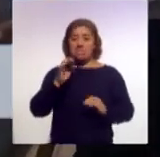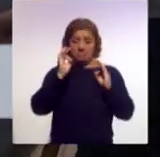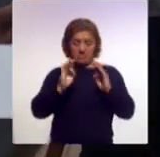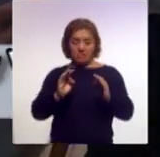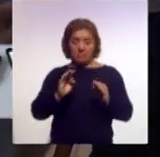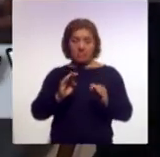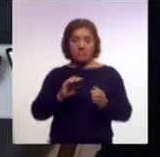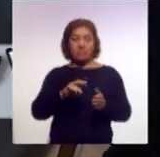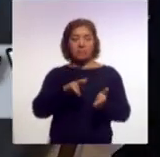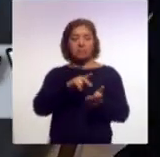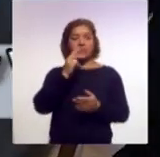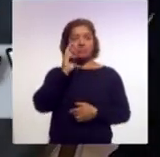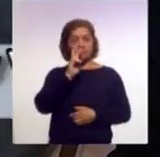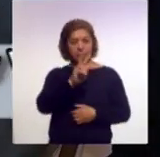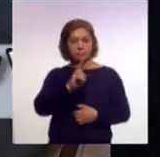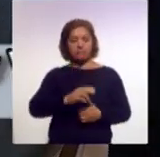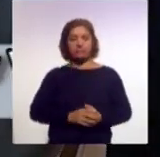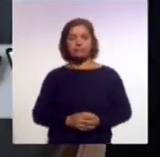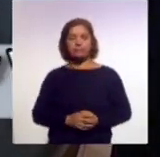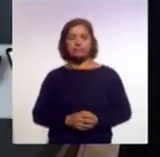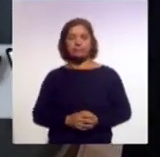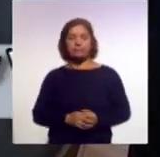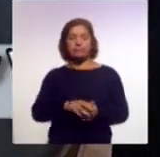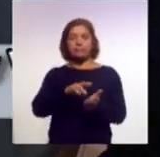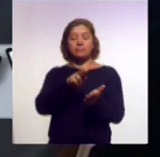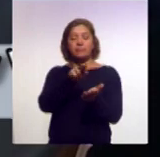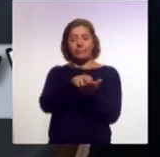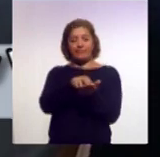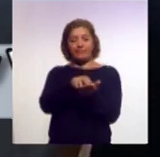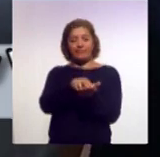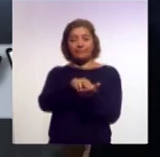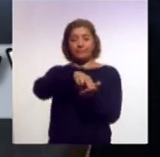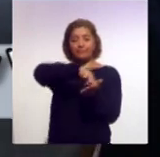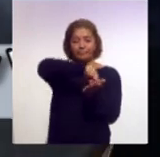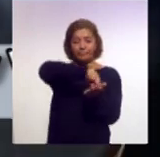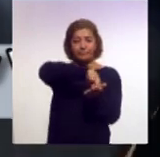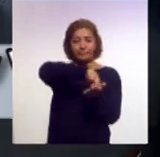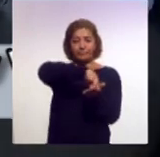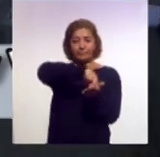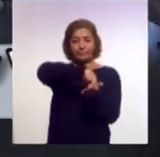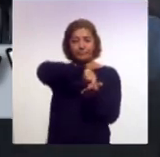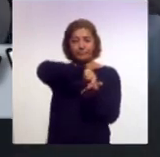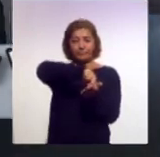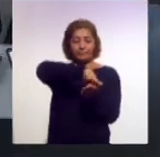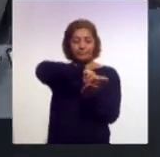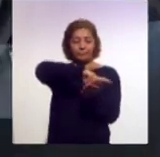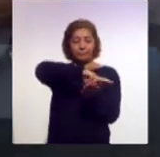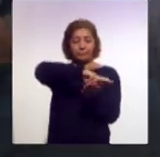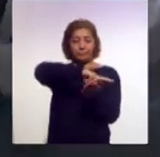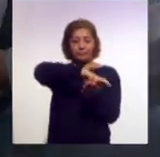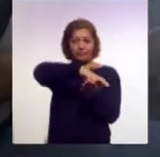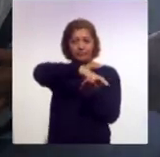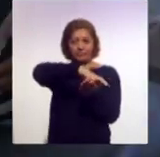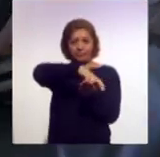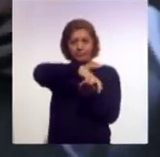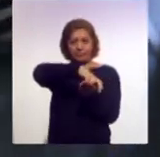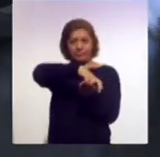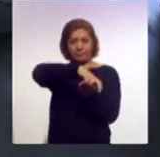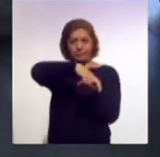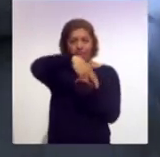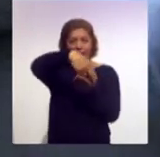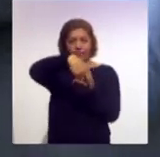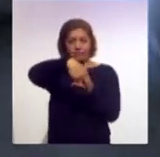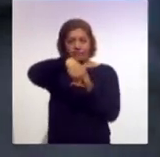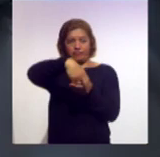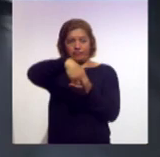puéstate de ladito ir a la orilla de la cama y bajar las dos piernas bajar las dos piernas y con el codo